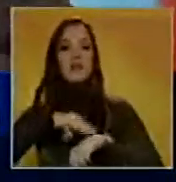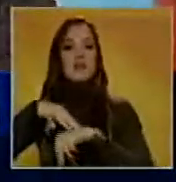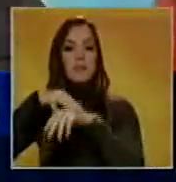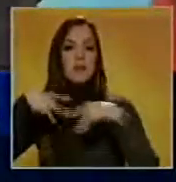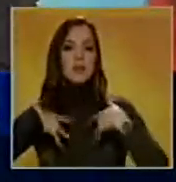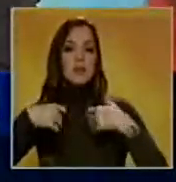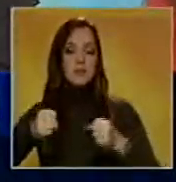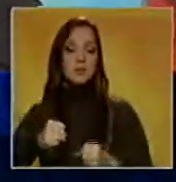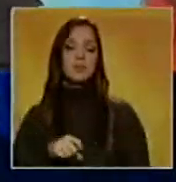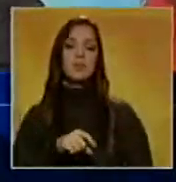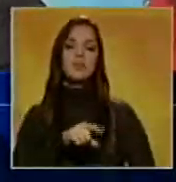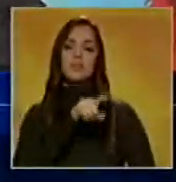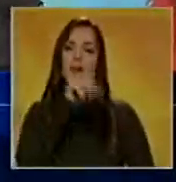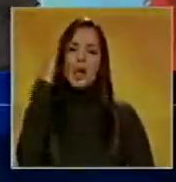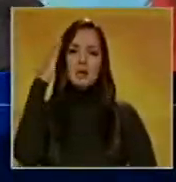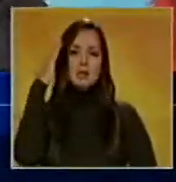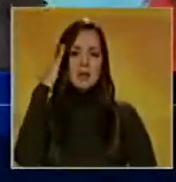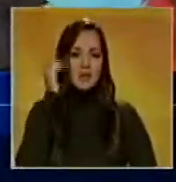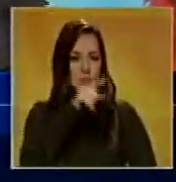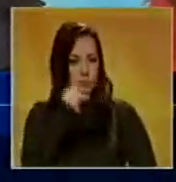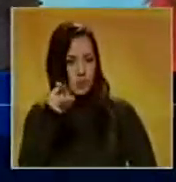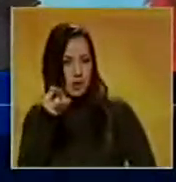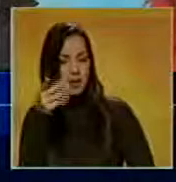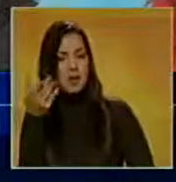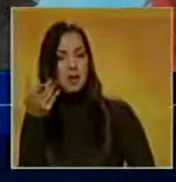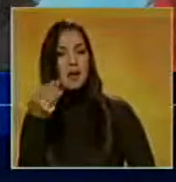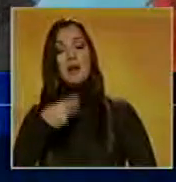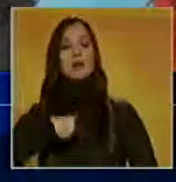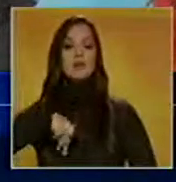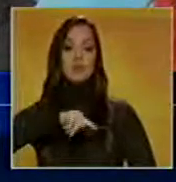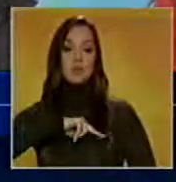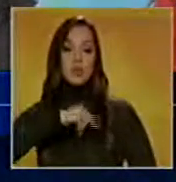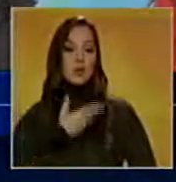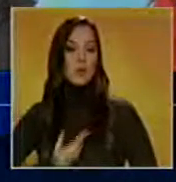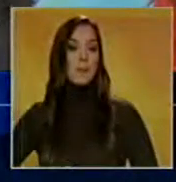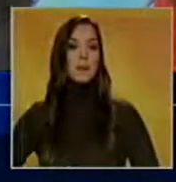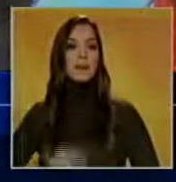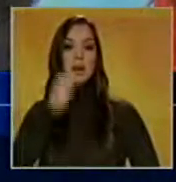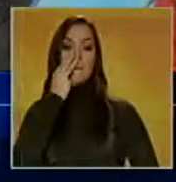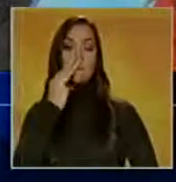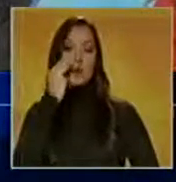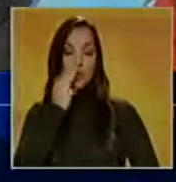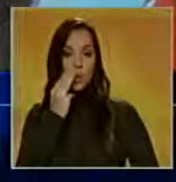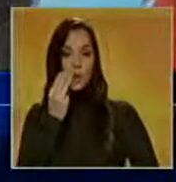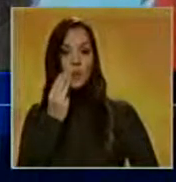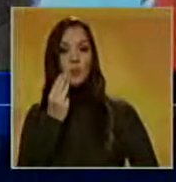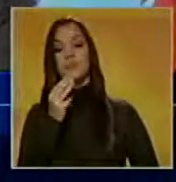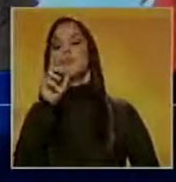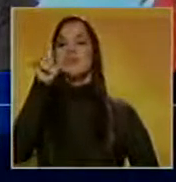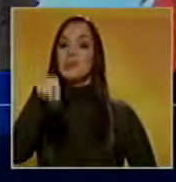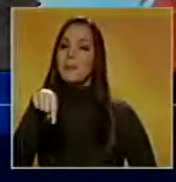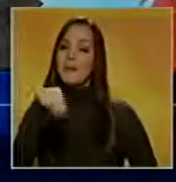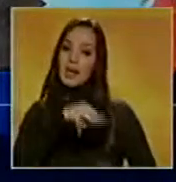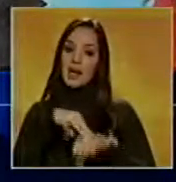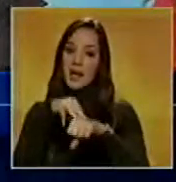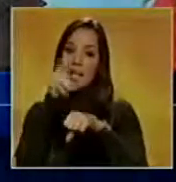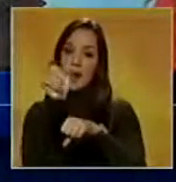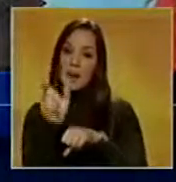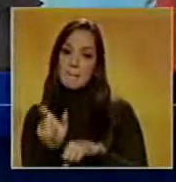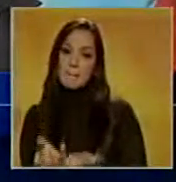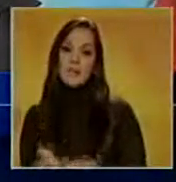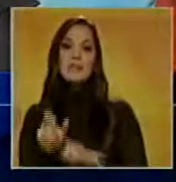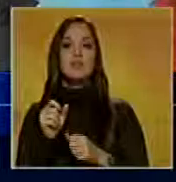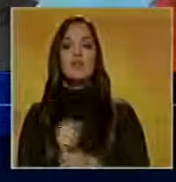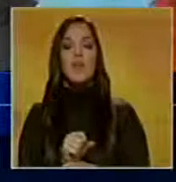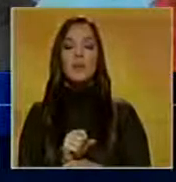Como todos ustedes saben, nuestro presidente Nicolás Maduro Moro, por solicitud también del ministro Henry Ventura,